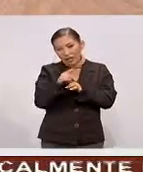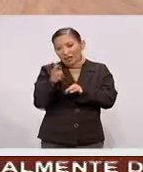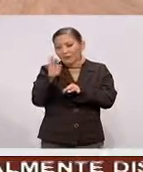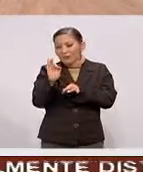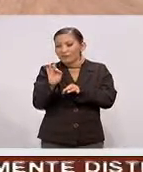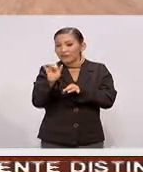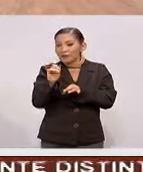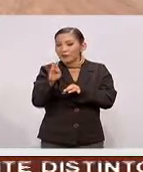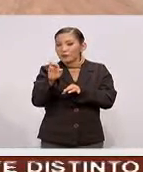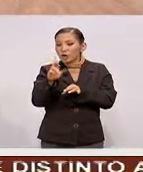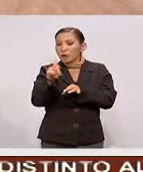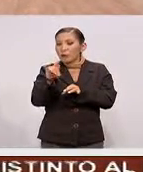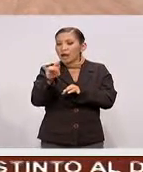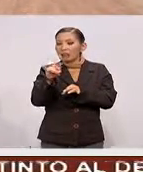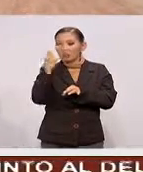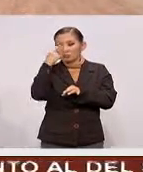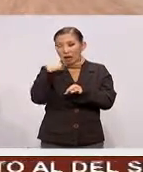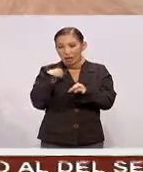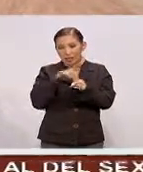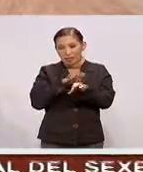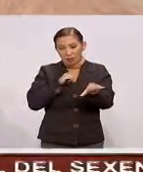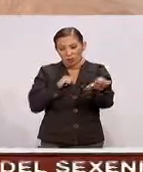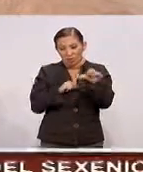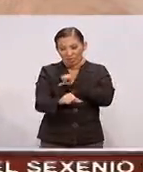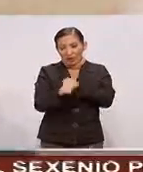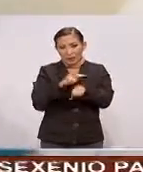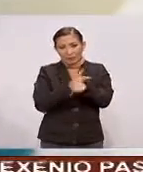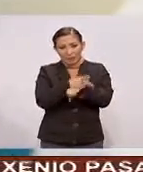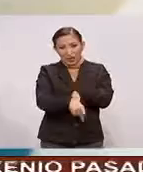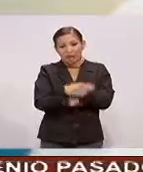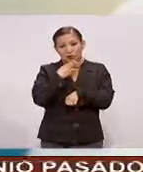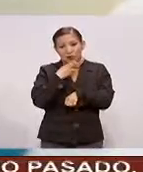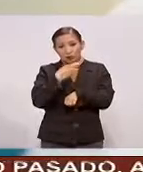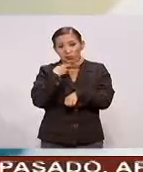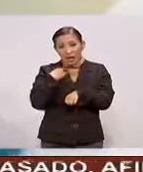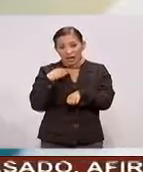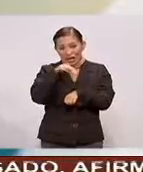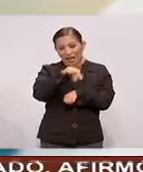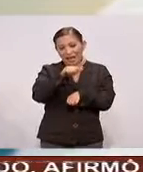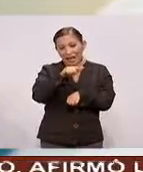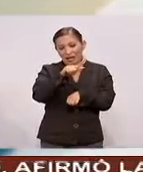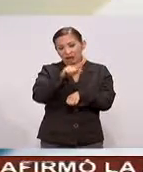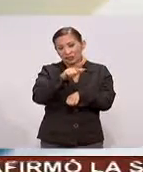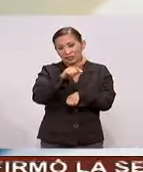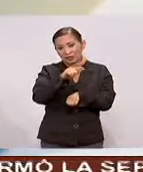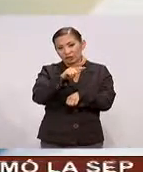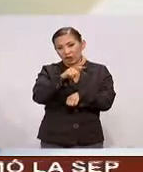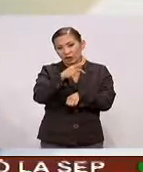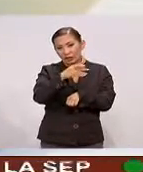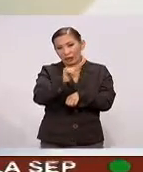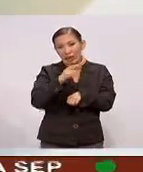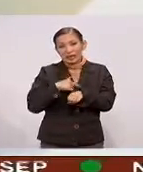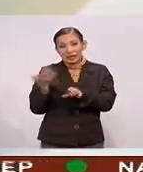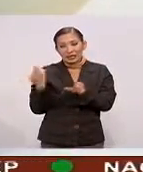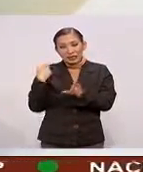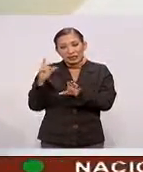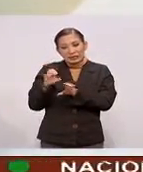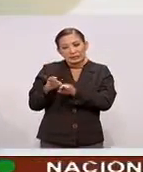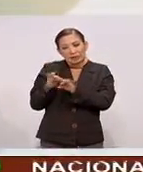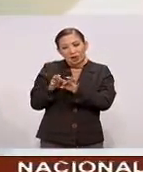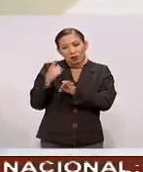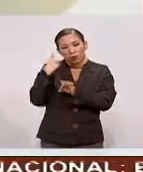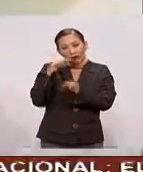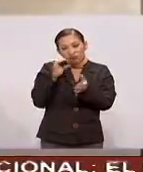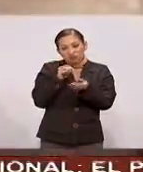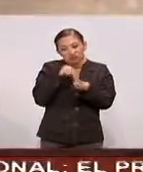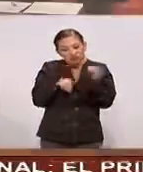ser Un sustituto de piel Este Se utilizó Nanotecnología Y aparte Cultivos celulares ¿Para